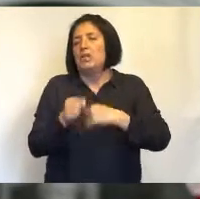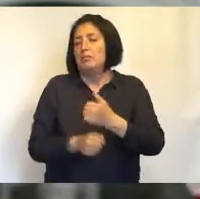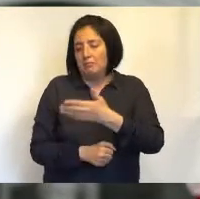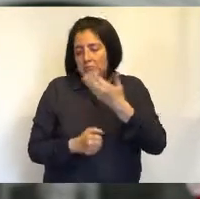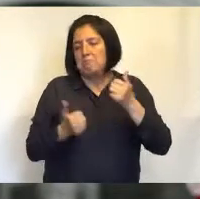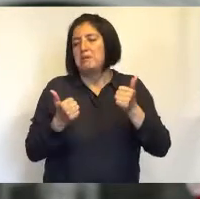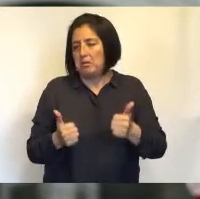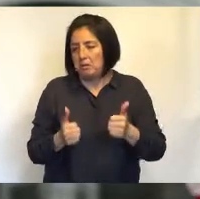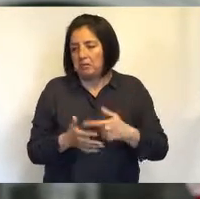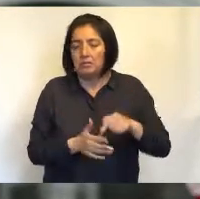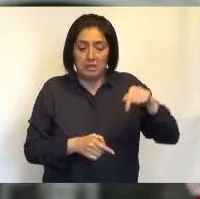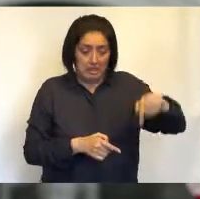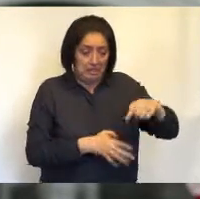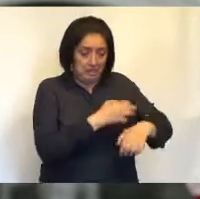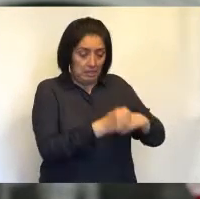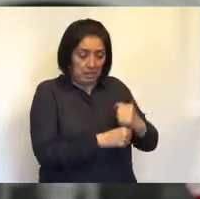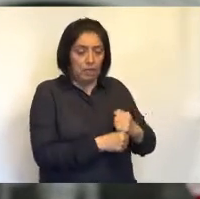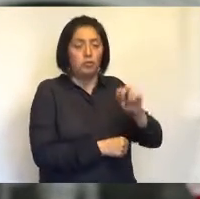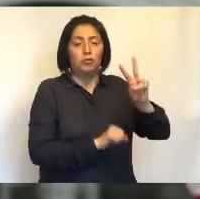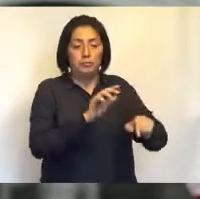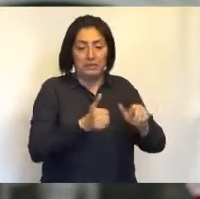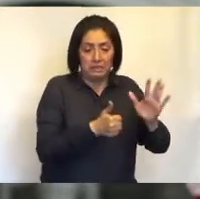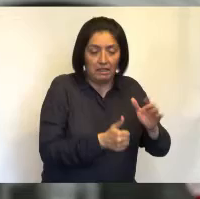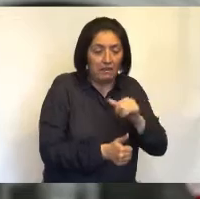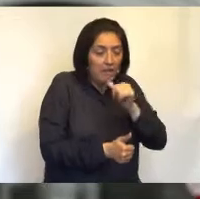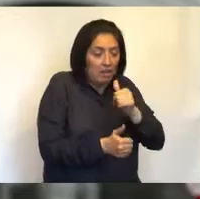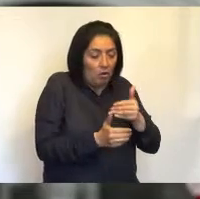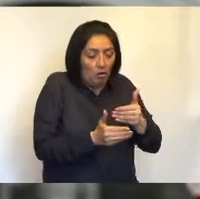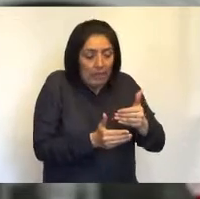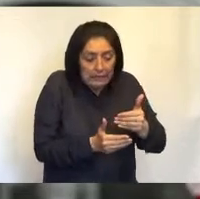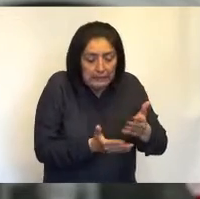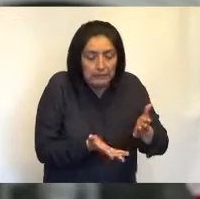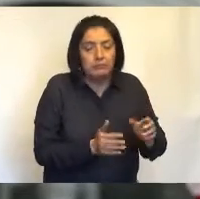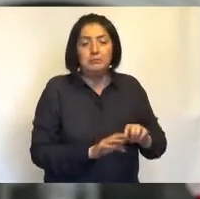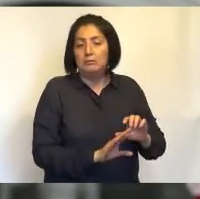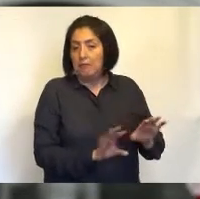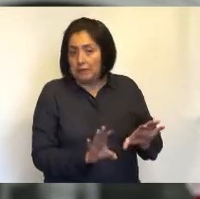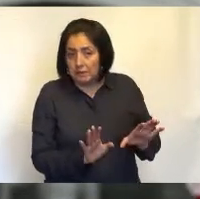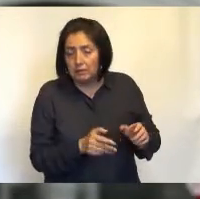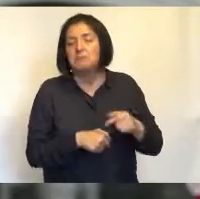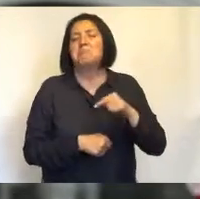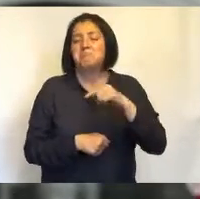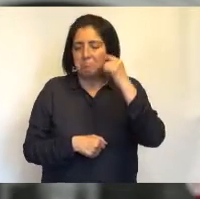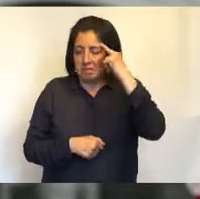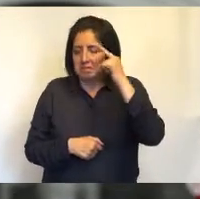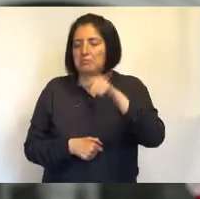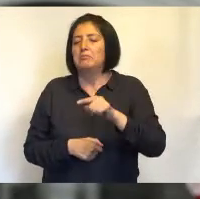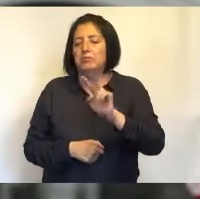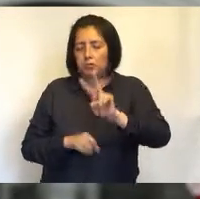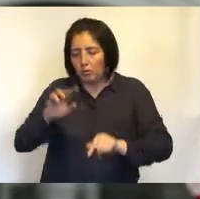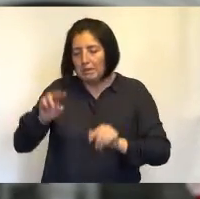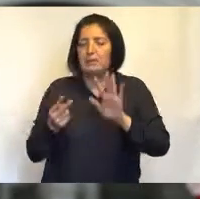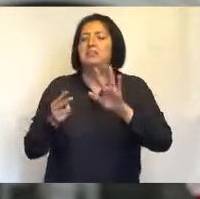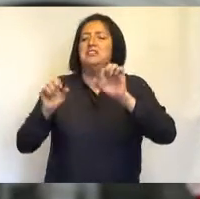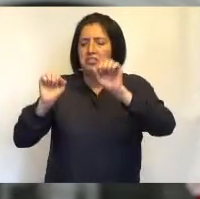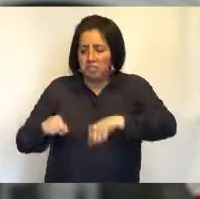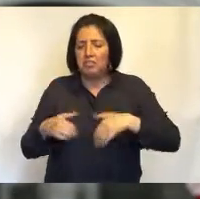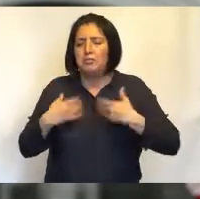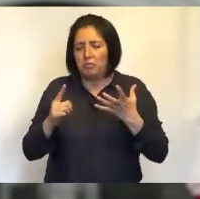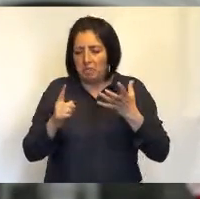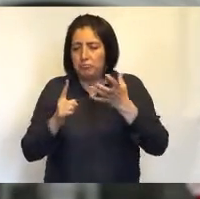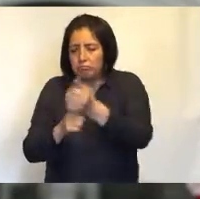todavía mejor. Si este año 2016 faltó algo por hacer, creo que el 2017 se podrá